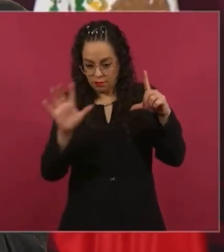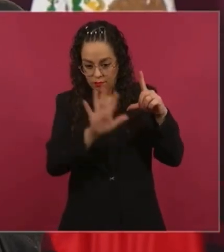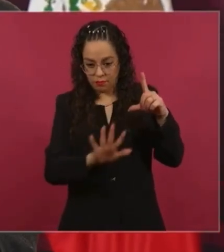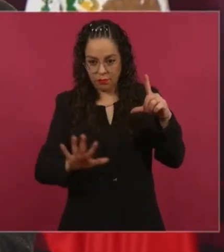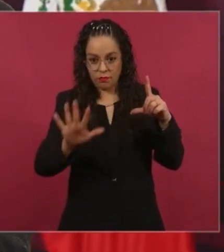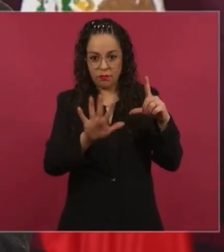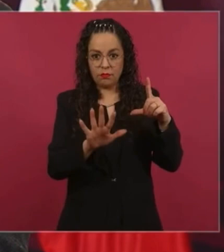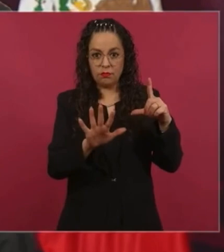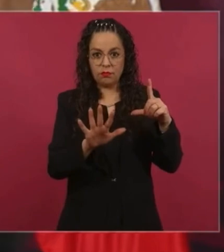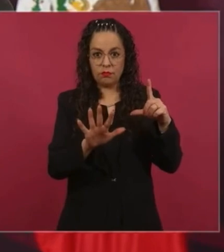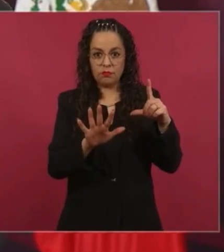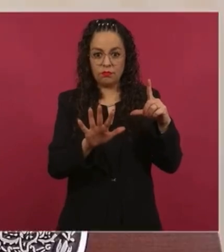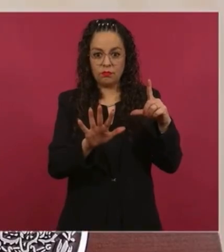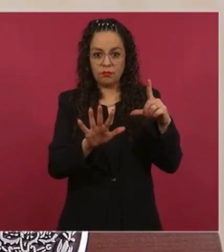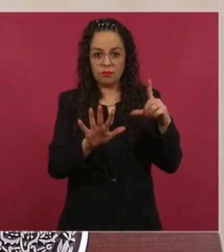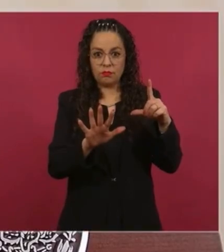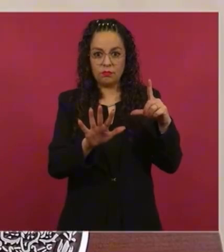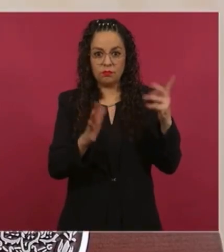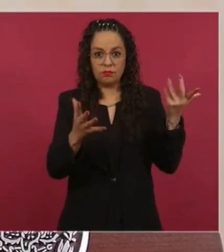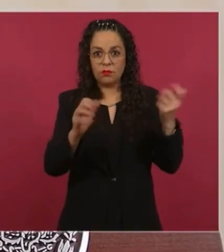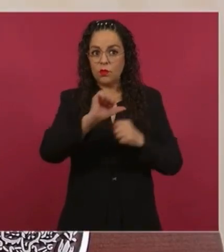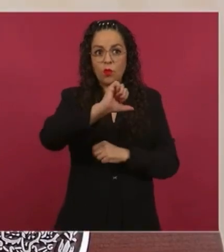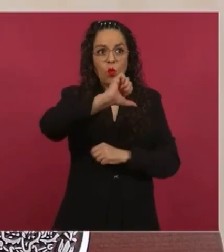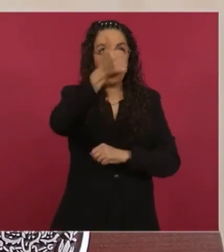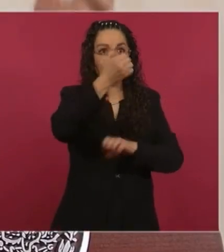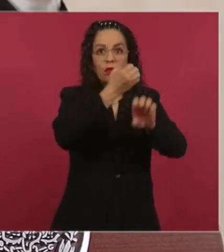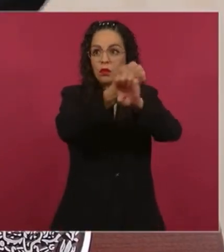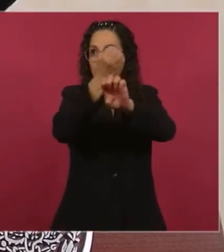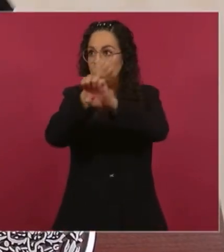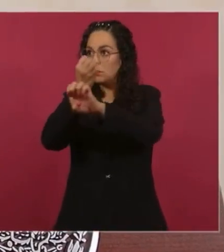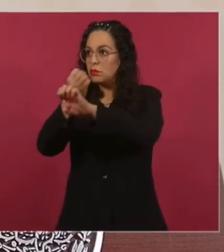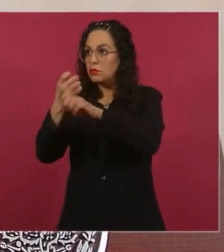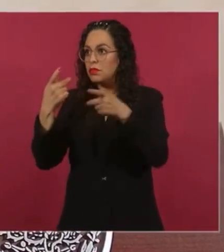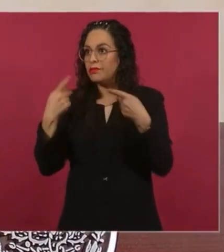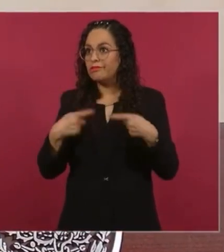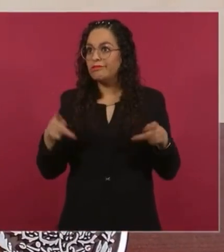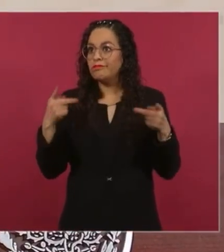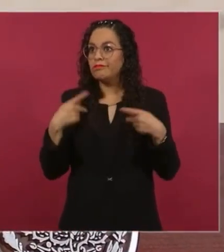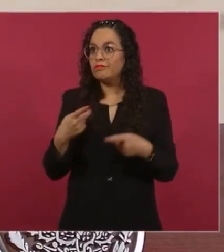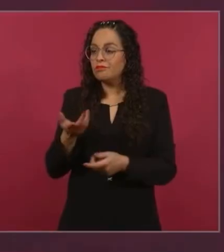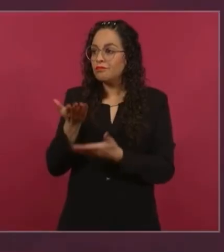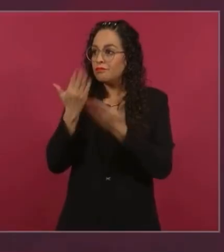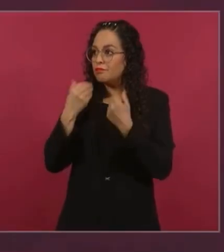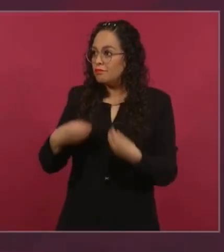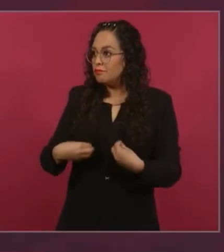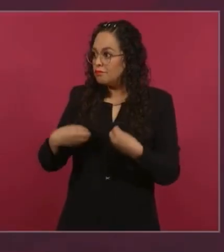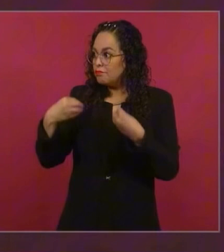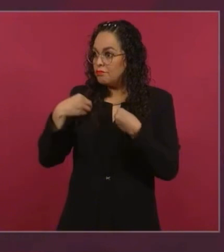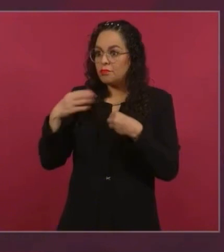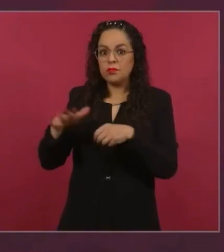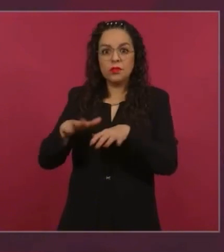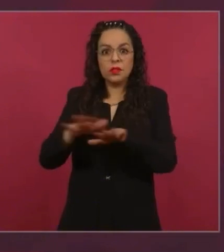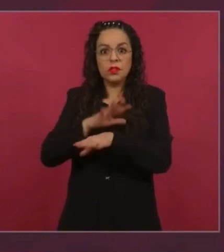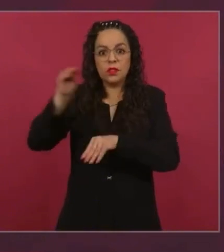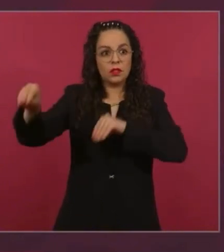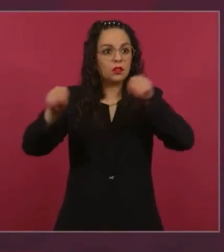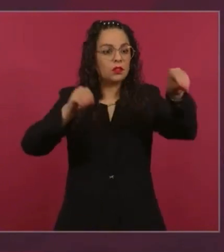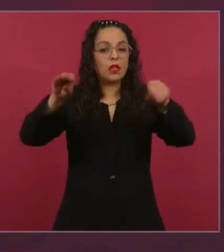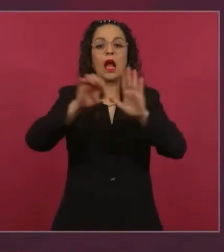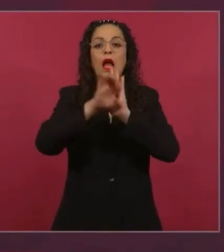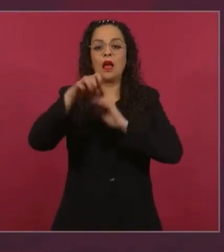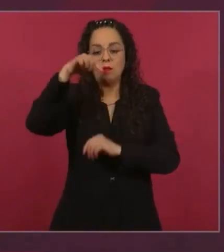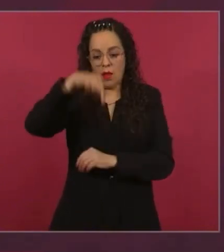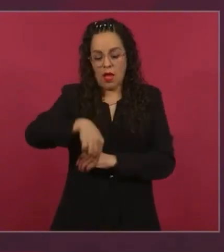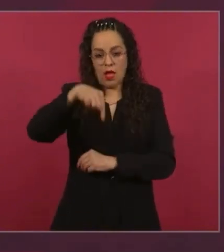el resto del país. Por ejemplo, la concentración aquí, en el Valle de México,